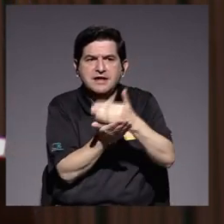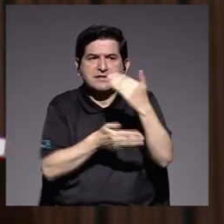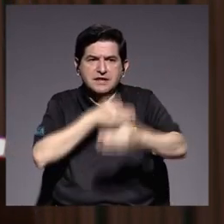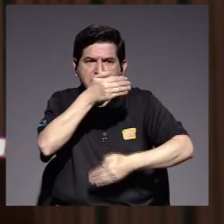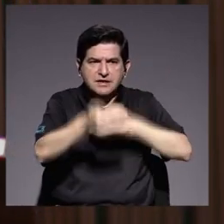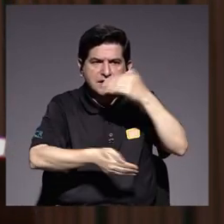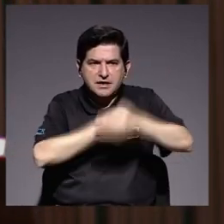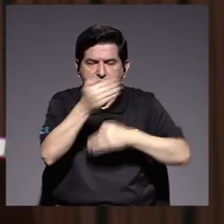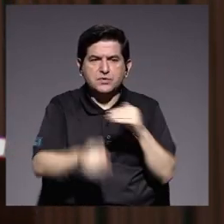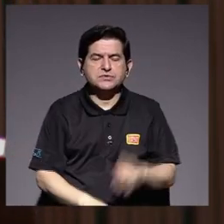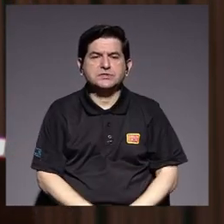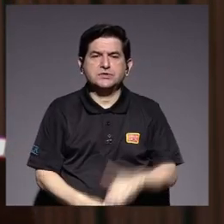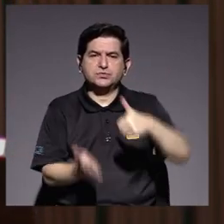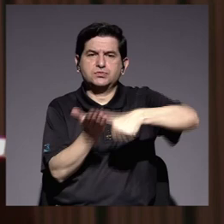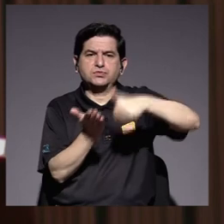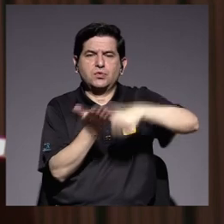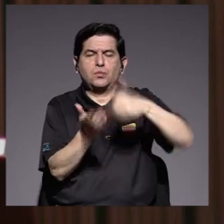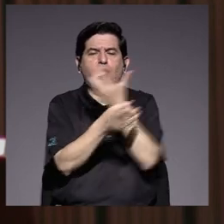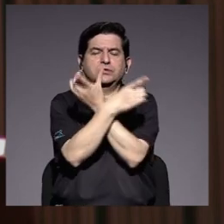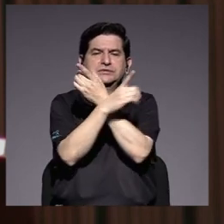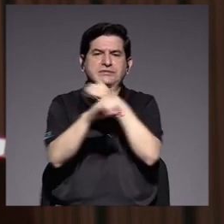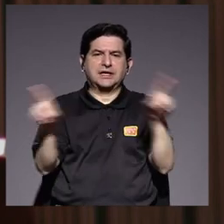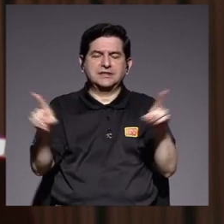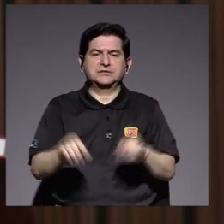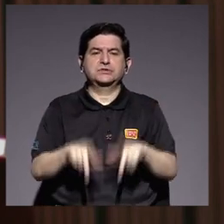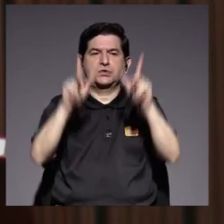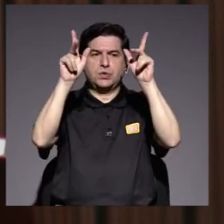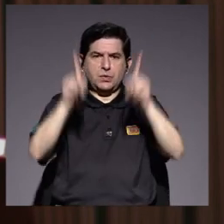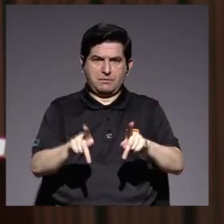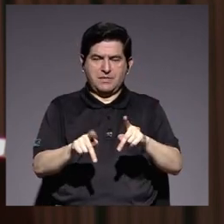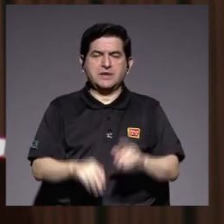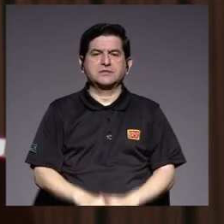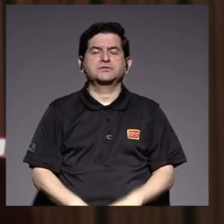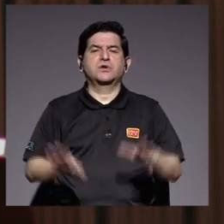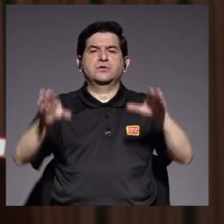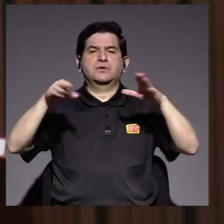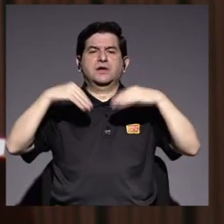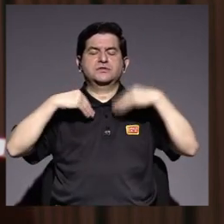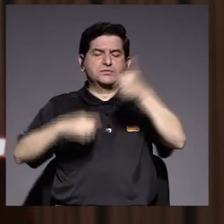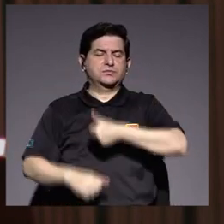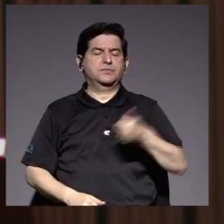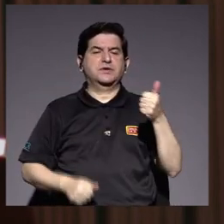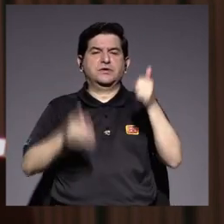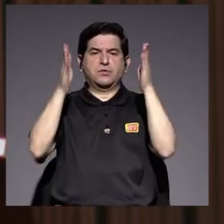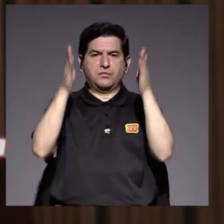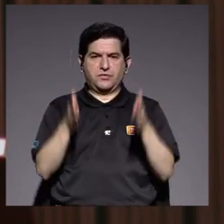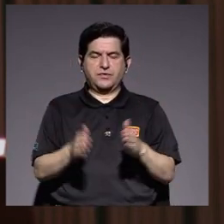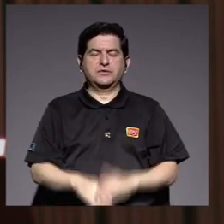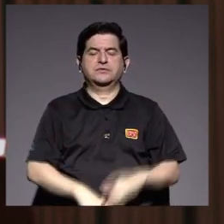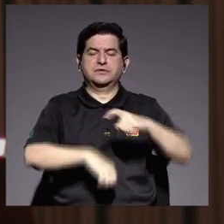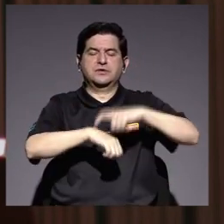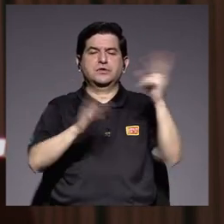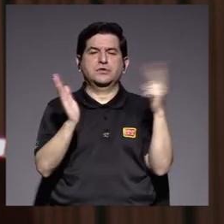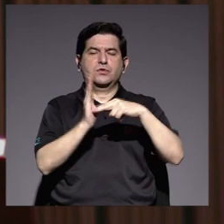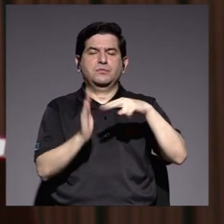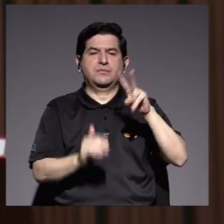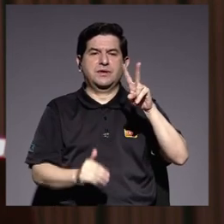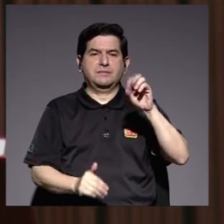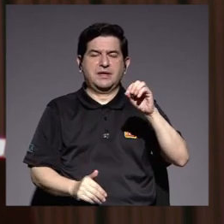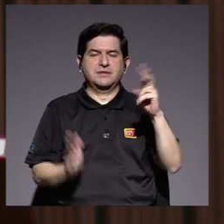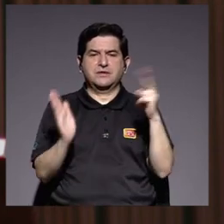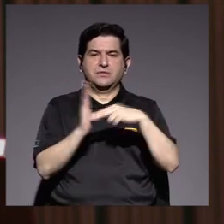proceso para la elección democrática de la persona que habrá de asumir la rectoría por el periodo 2020